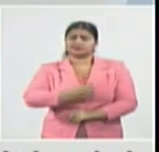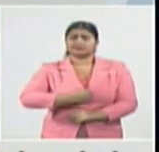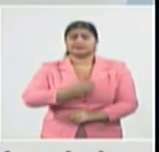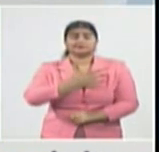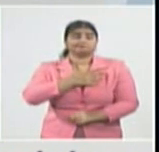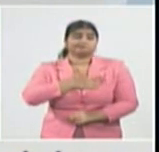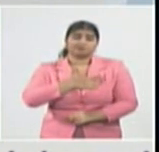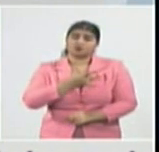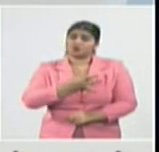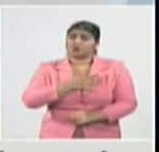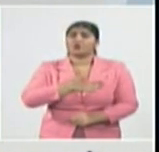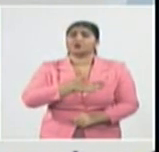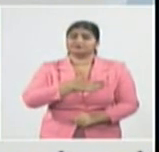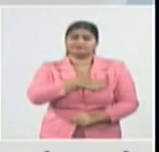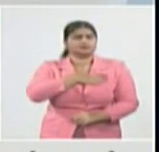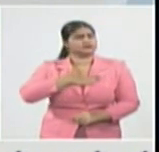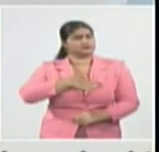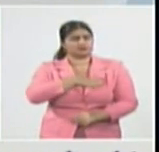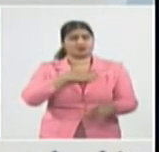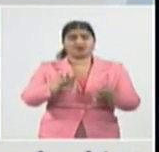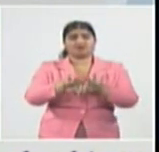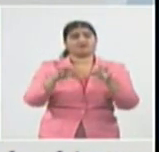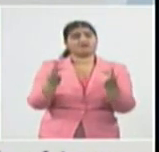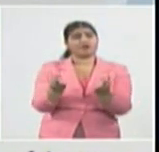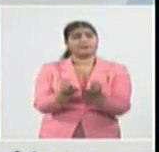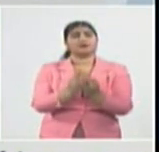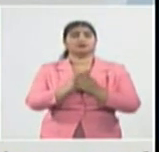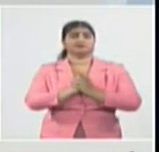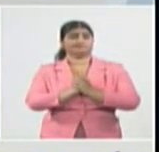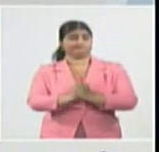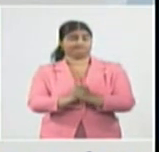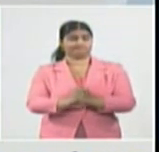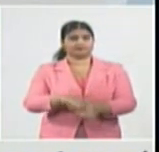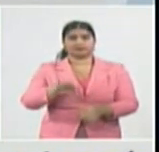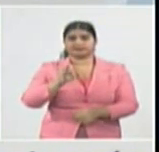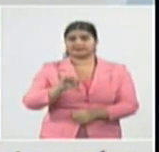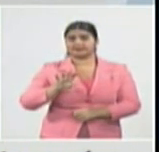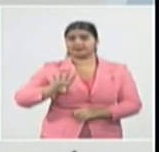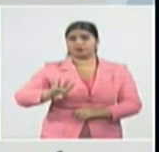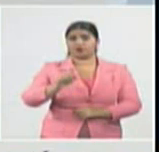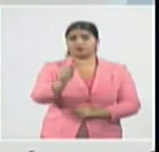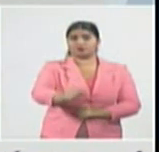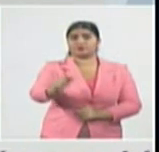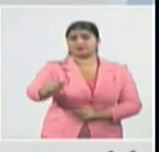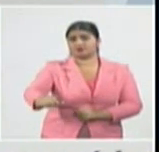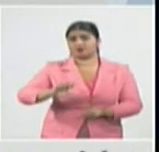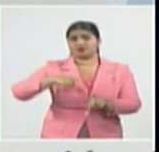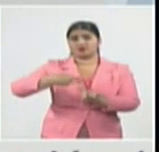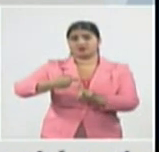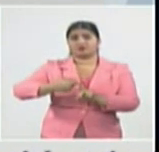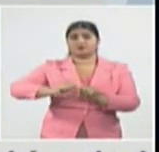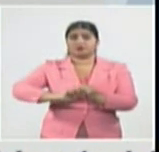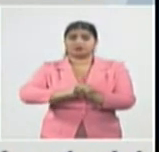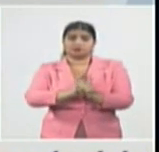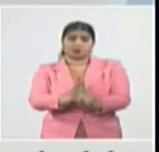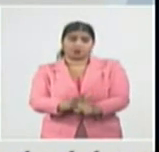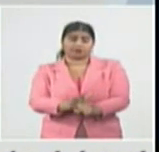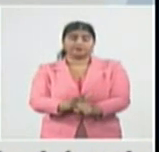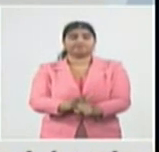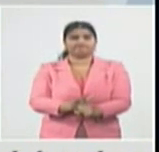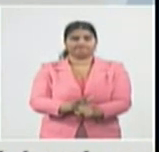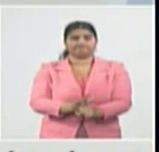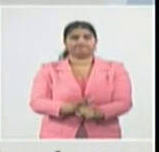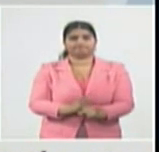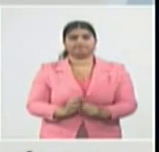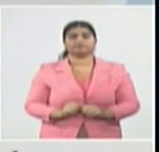y amistades por el fallecimiento de 74 personas que informamos en el día de hoy y con ello